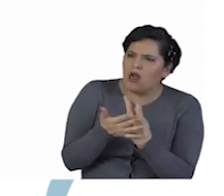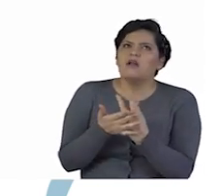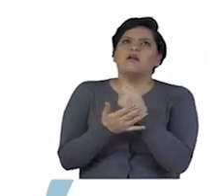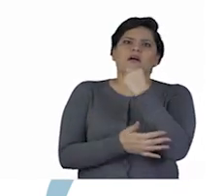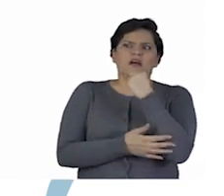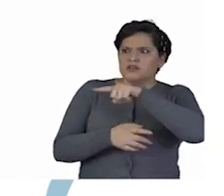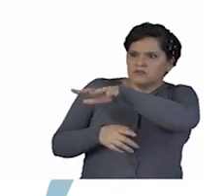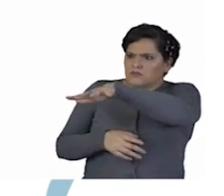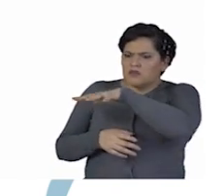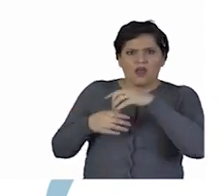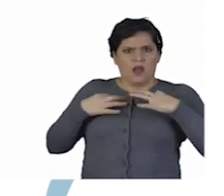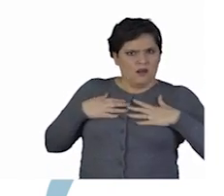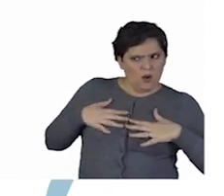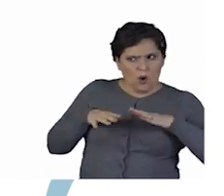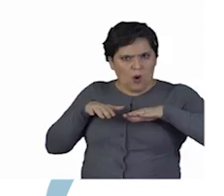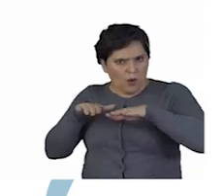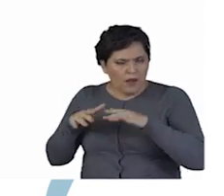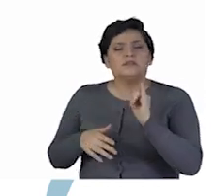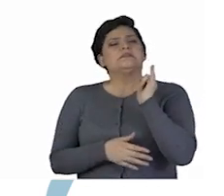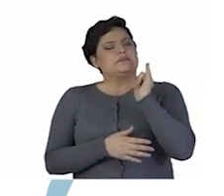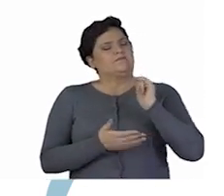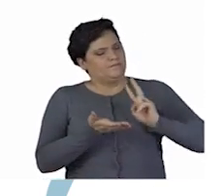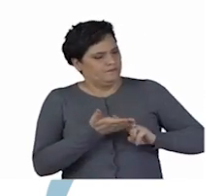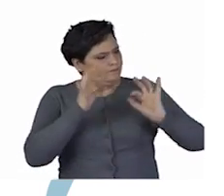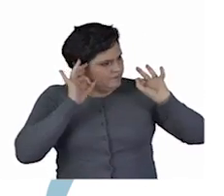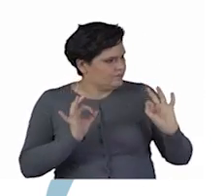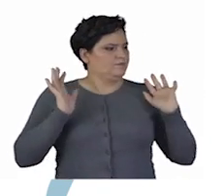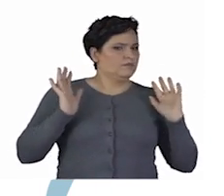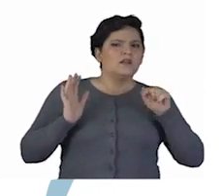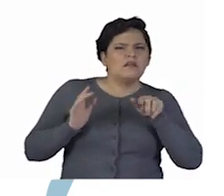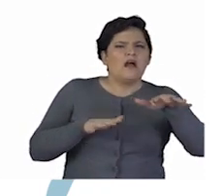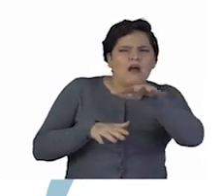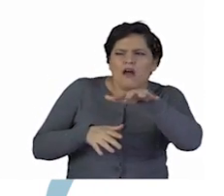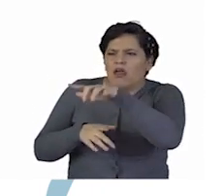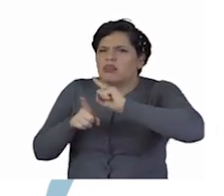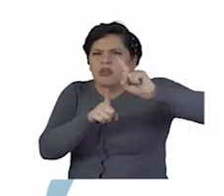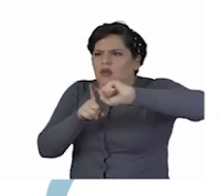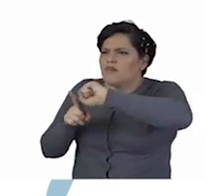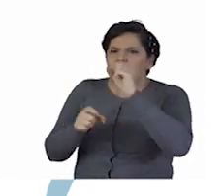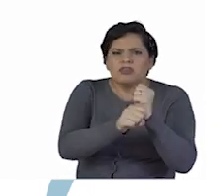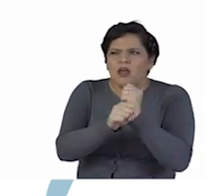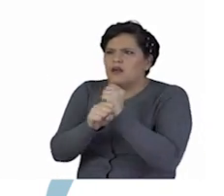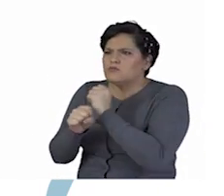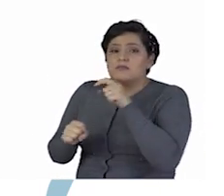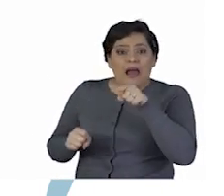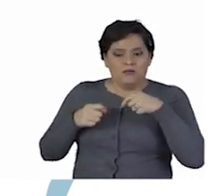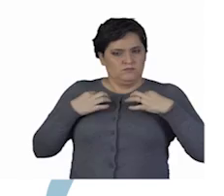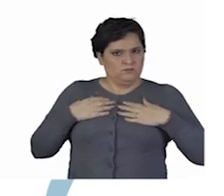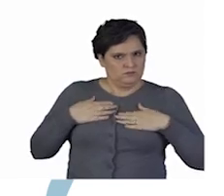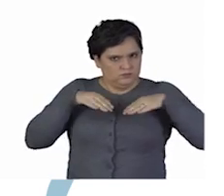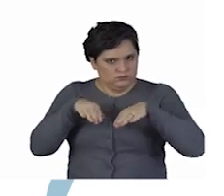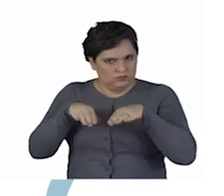eres una obra de arte. ¿Este lugar sería el área de vestuario, entonces? ¡Exacto! En un teatro hay distintas